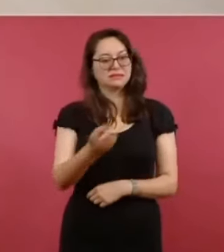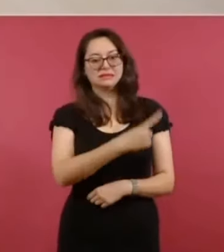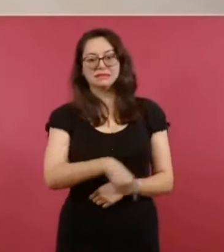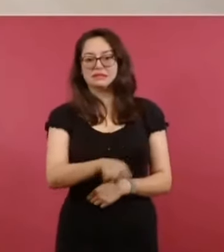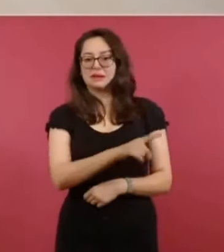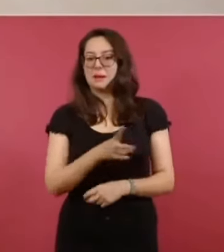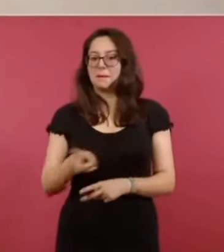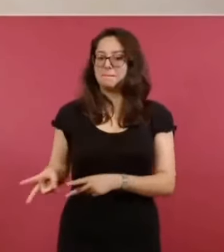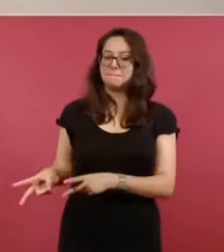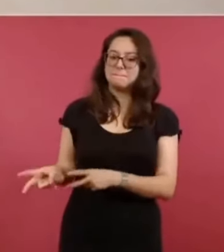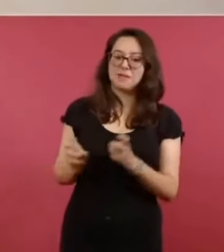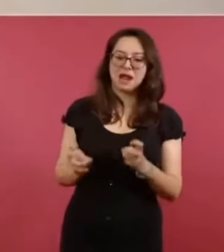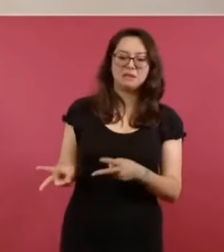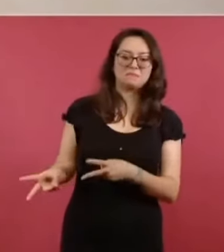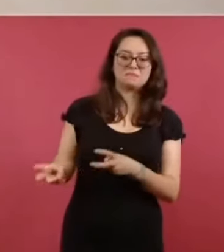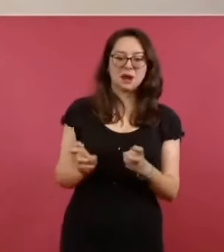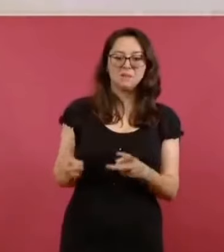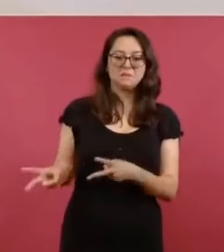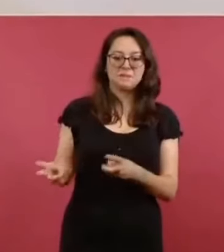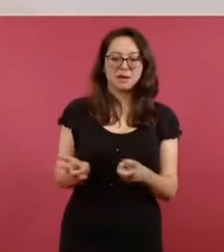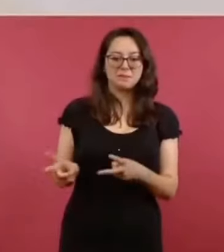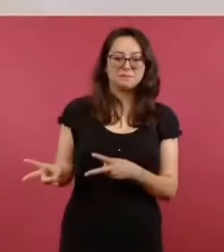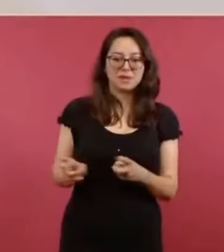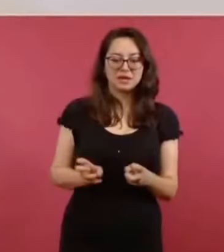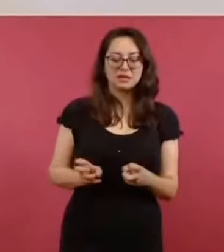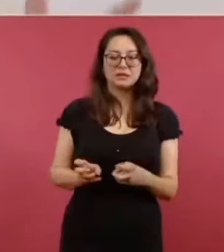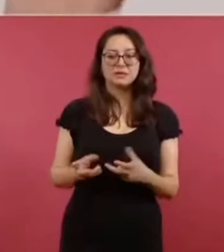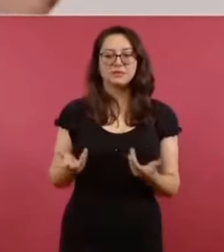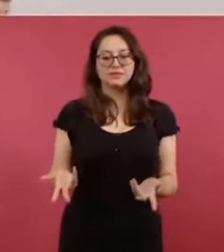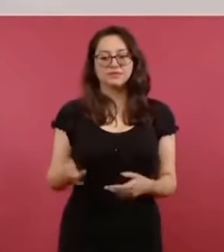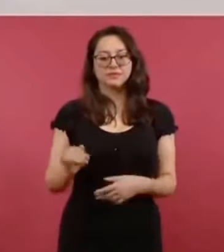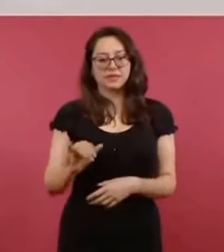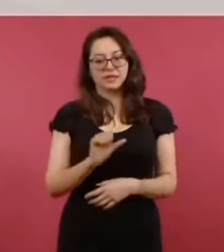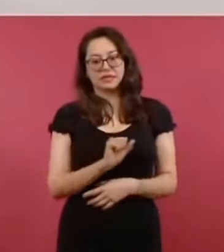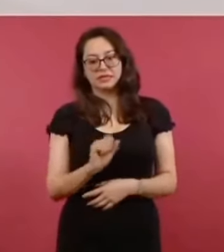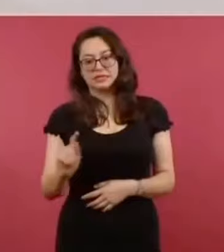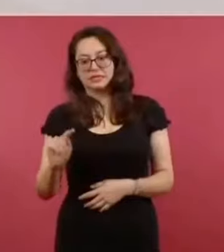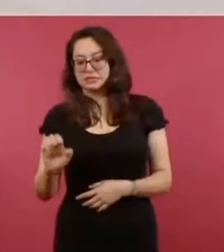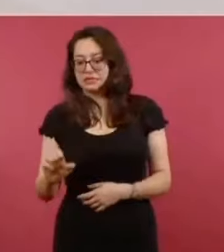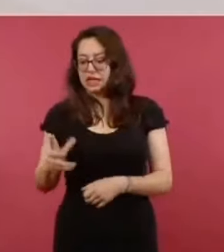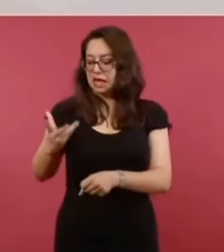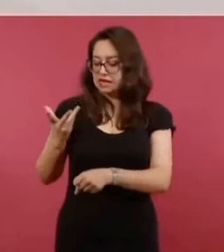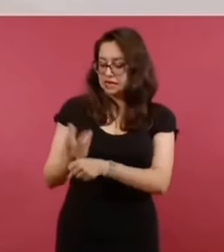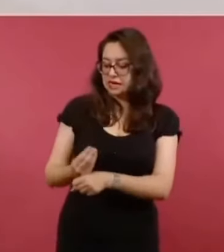y cómo estamos recuperando el Issste, integrando el Issste.